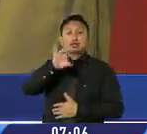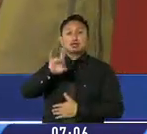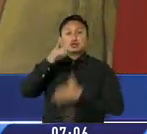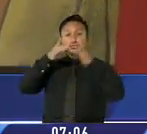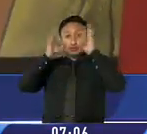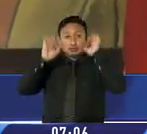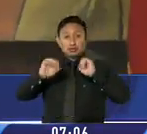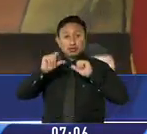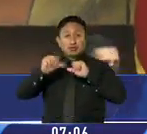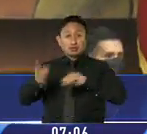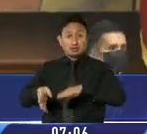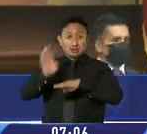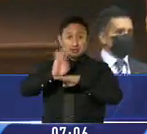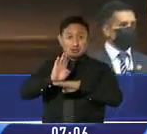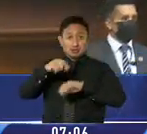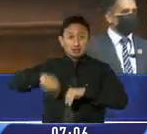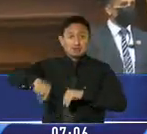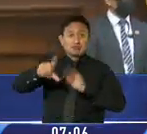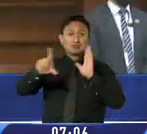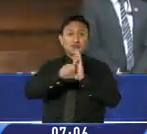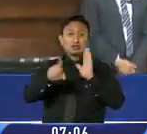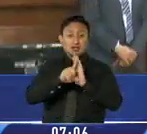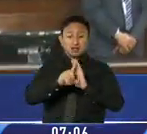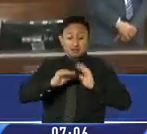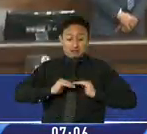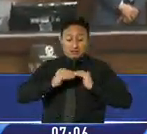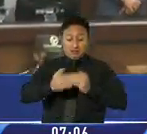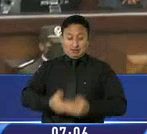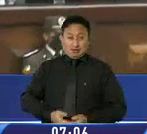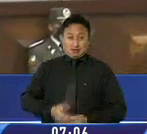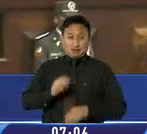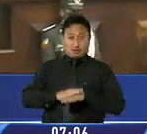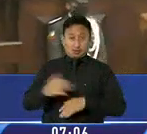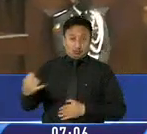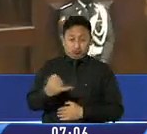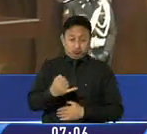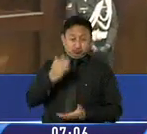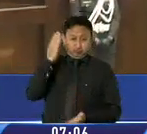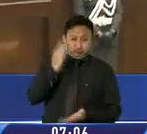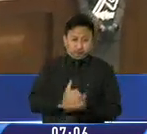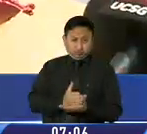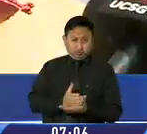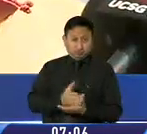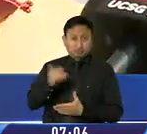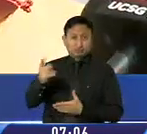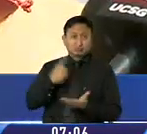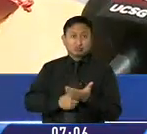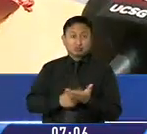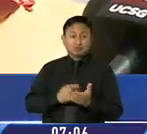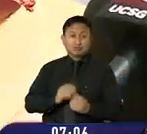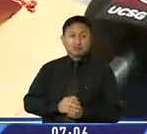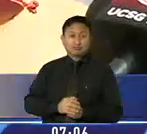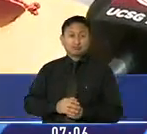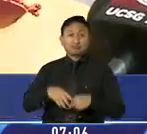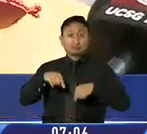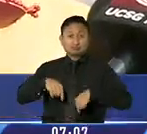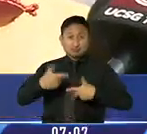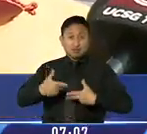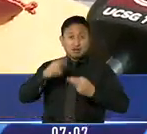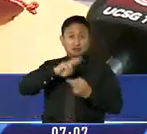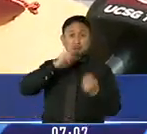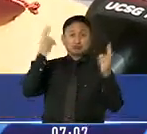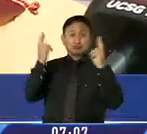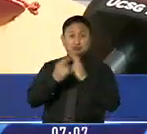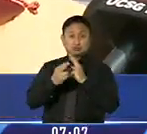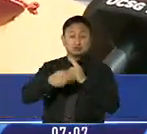Asamblea Nacional dé trámite a la ley de interrupción del embarazo en casos de violación. Hemos logrado esa reforma para que aplique a